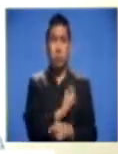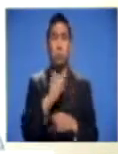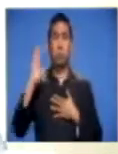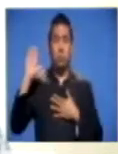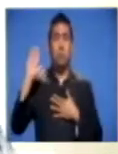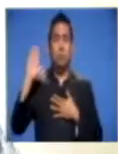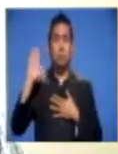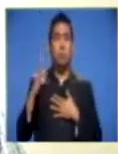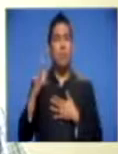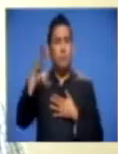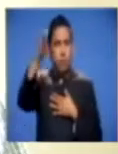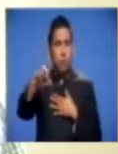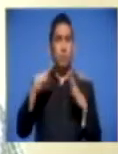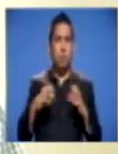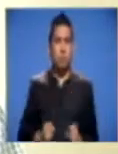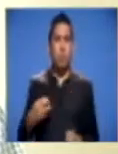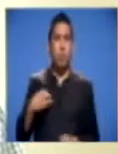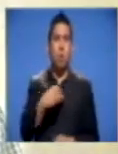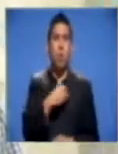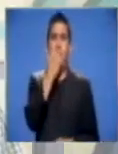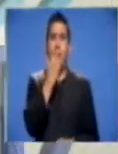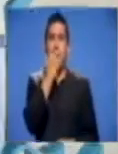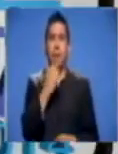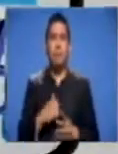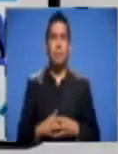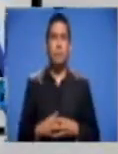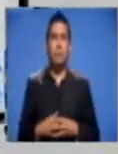en el futuro gobierno del doctor Quijano.